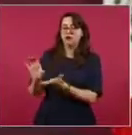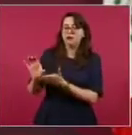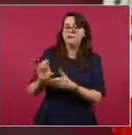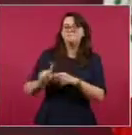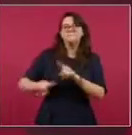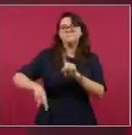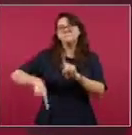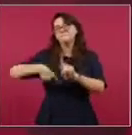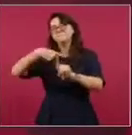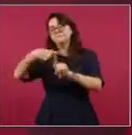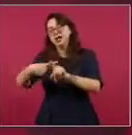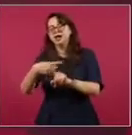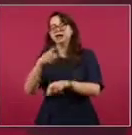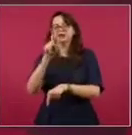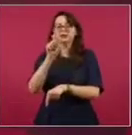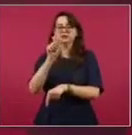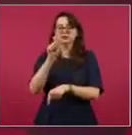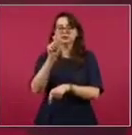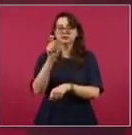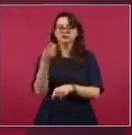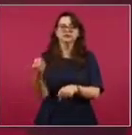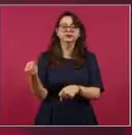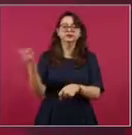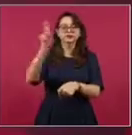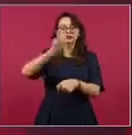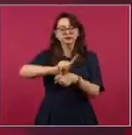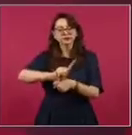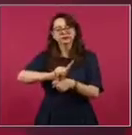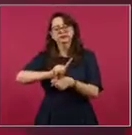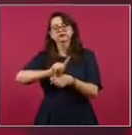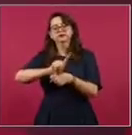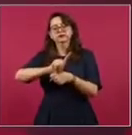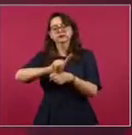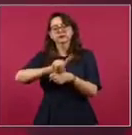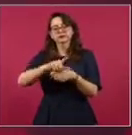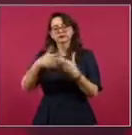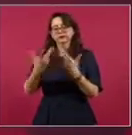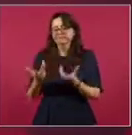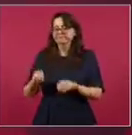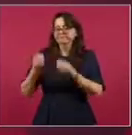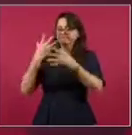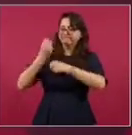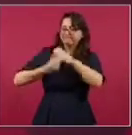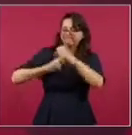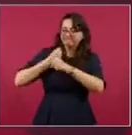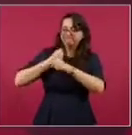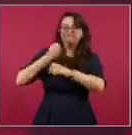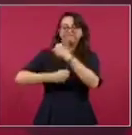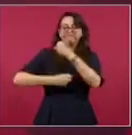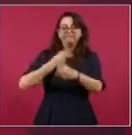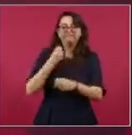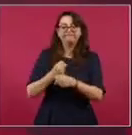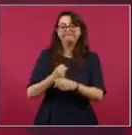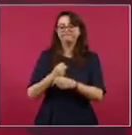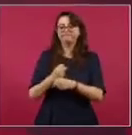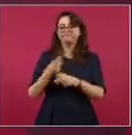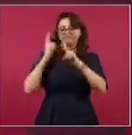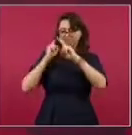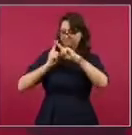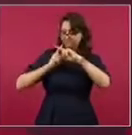de acuerdo a los años trabajados. Así